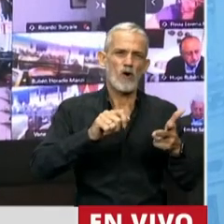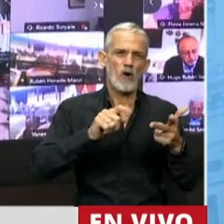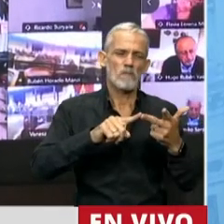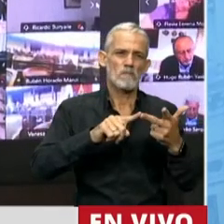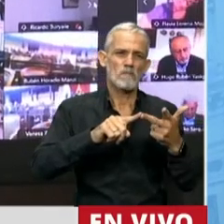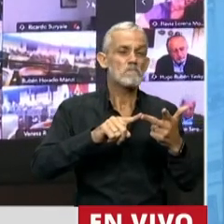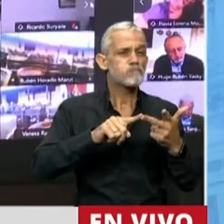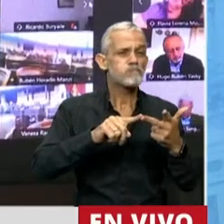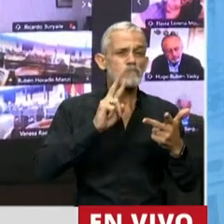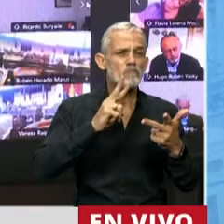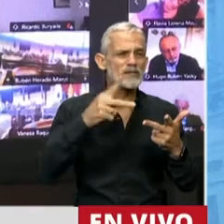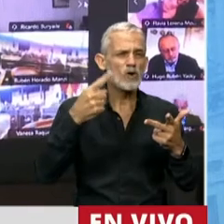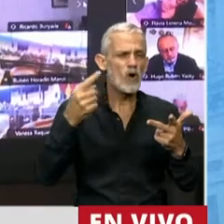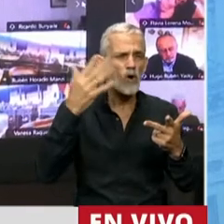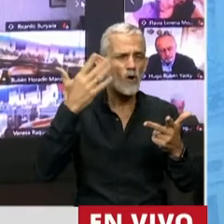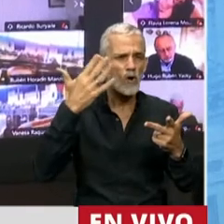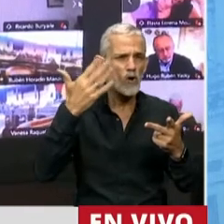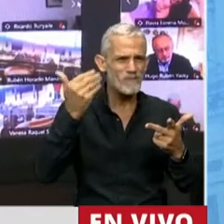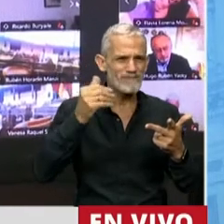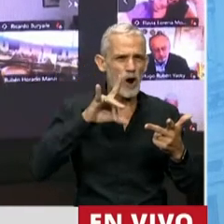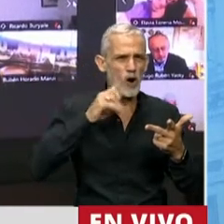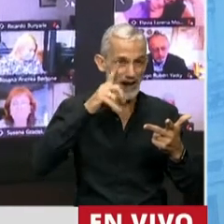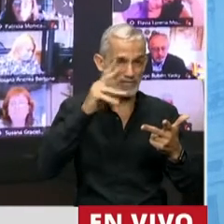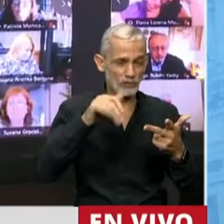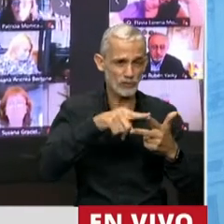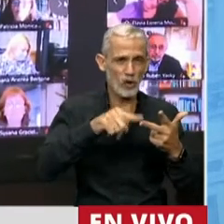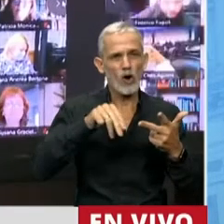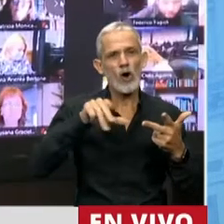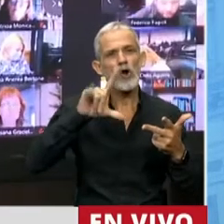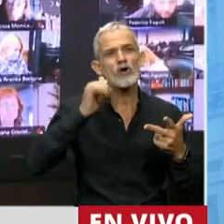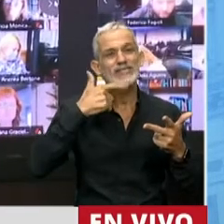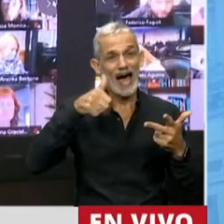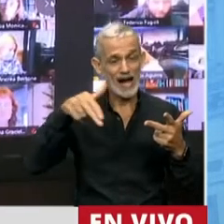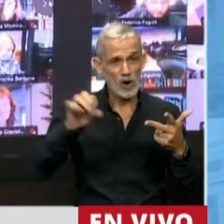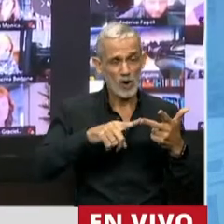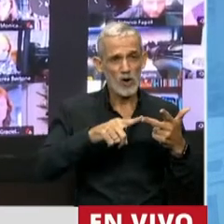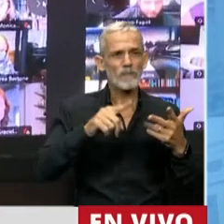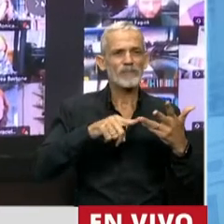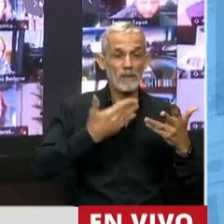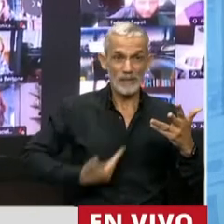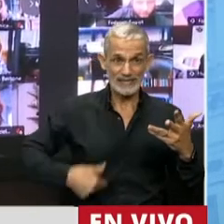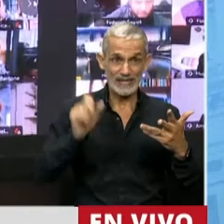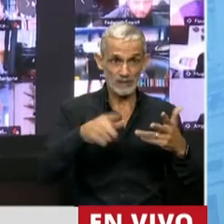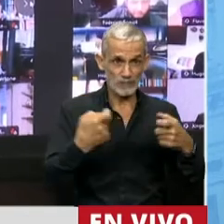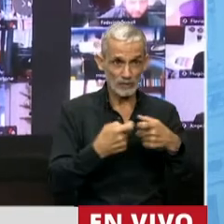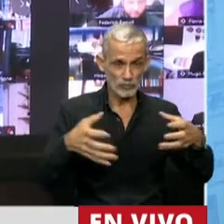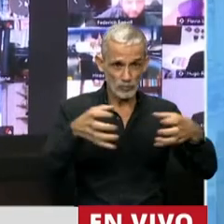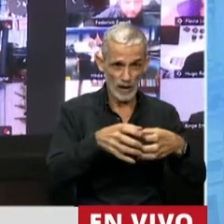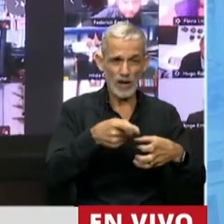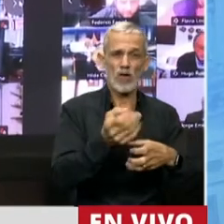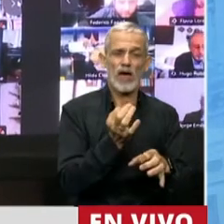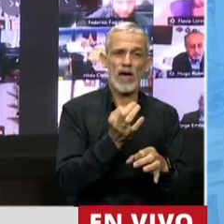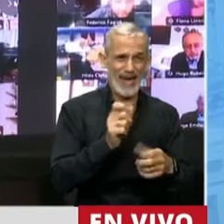Lorenzo, digo bien, Mariano Lozano, al Presidente, el Colegio de Escribanos,